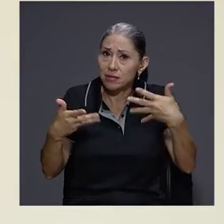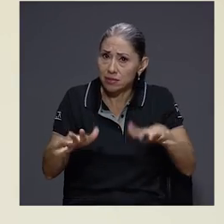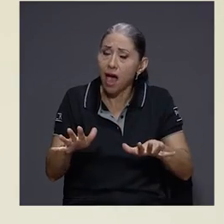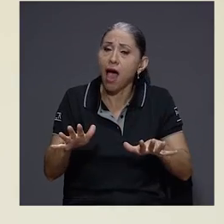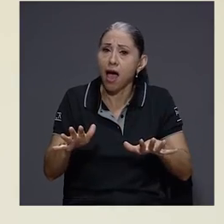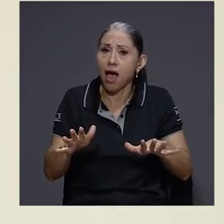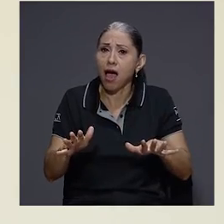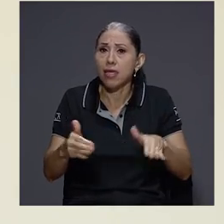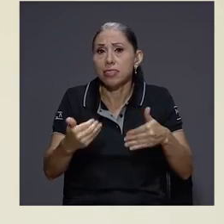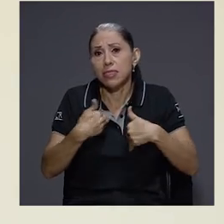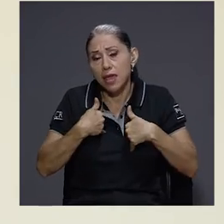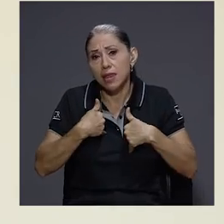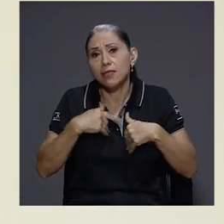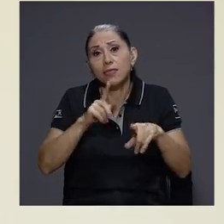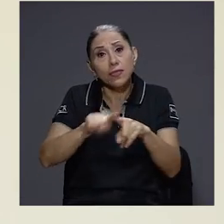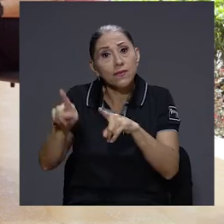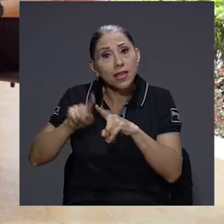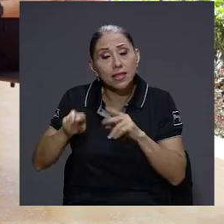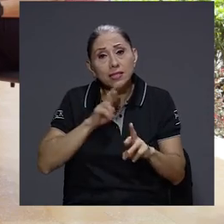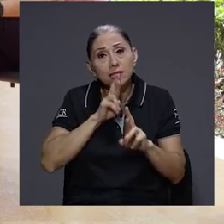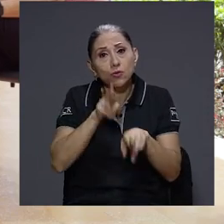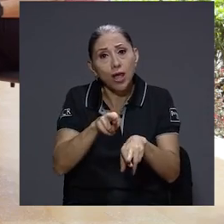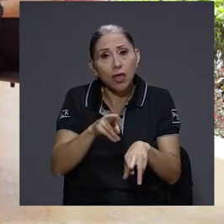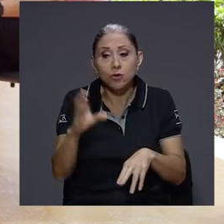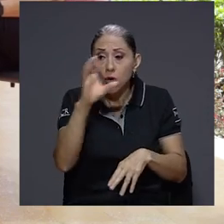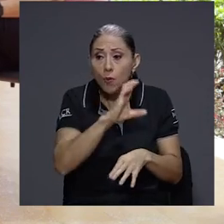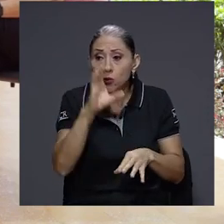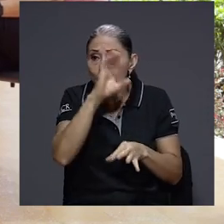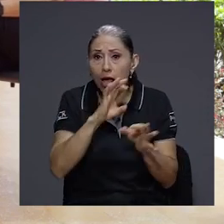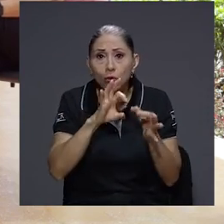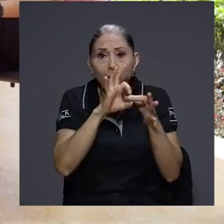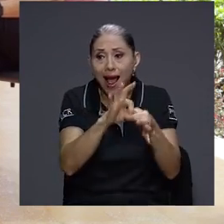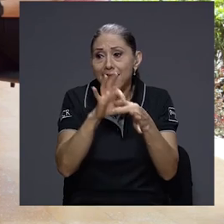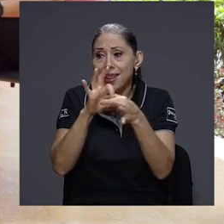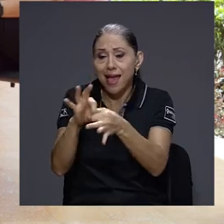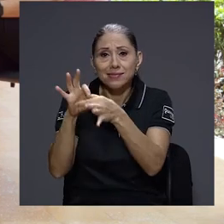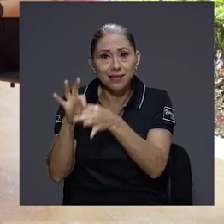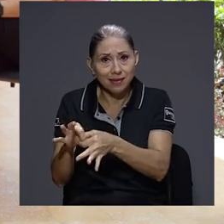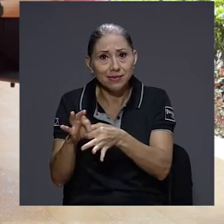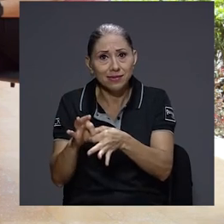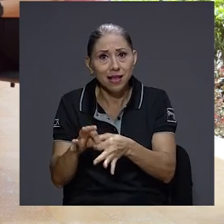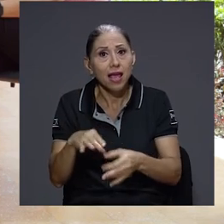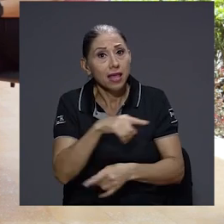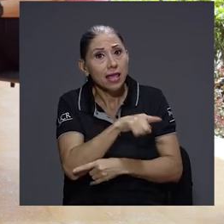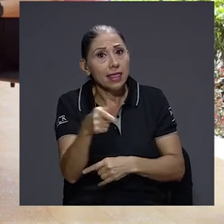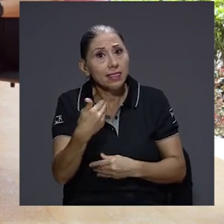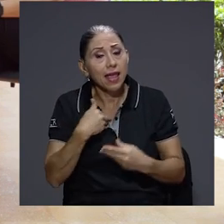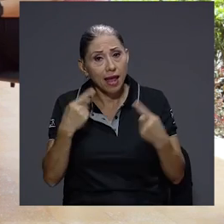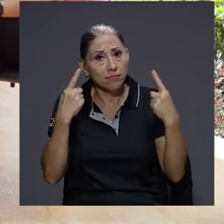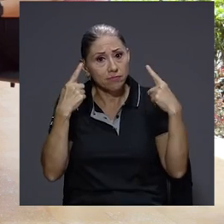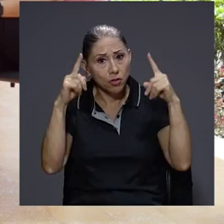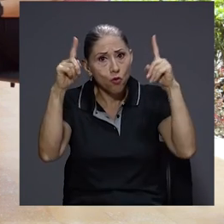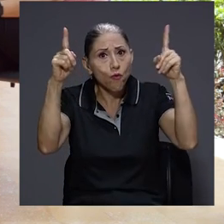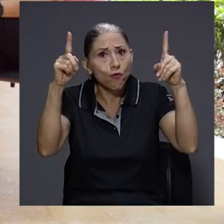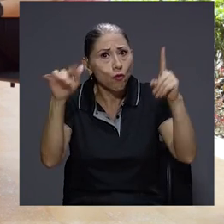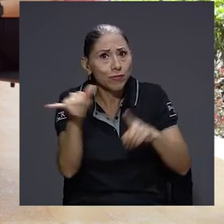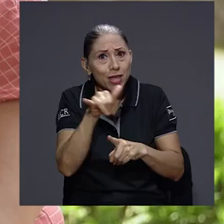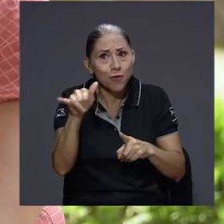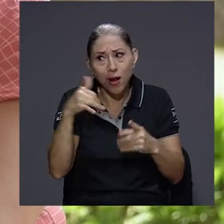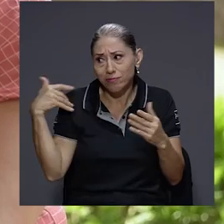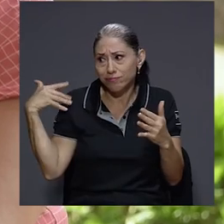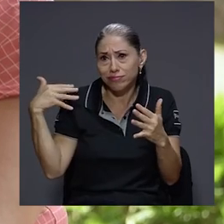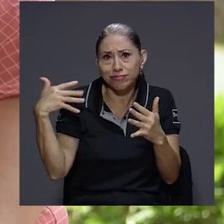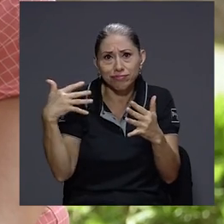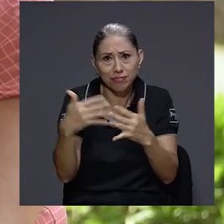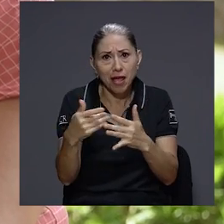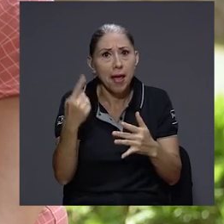presentando otra serie de resultados y buscando otra serie de alianzas, pues tengan todo el triunfo que han tenido y el éxito que han tenido